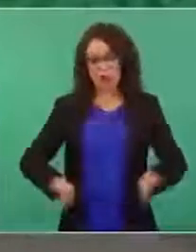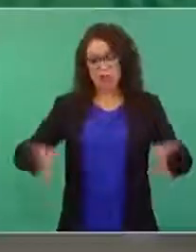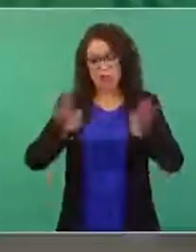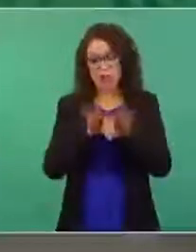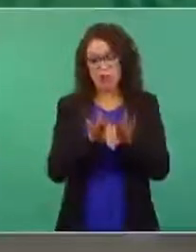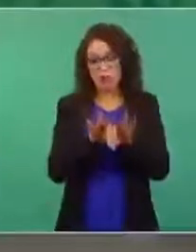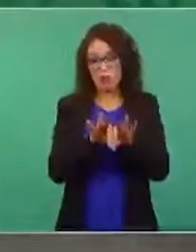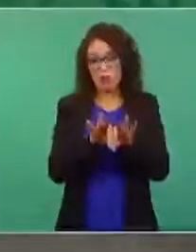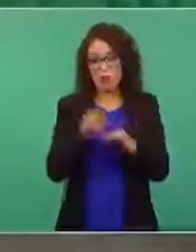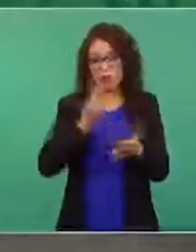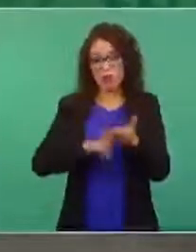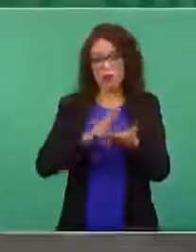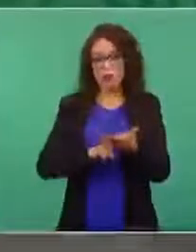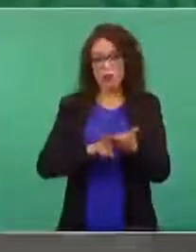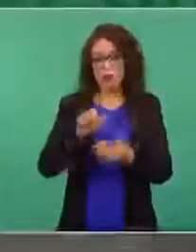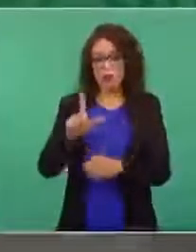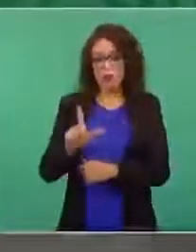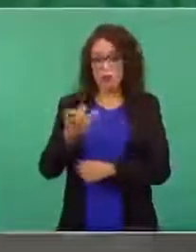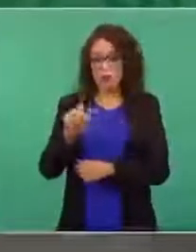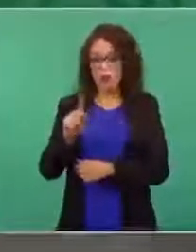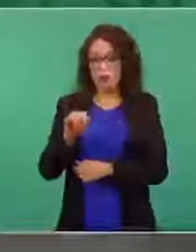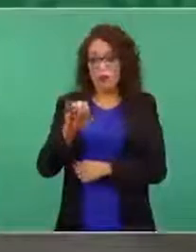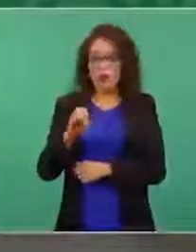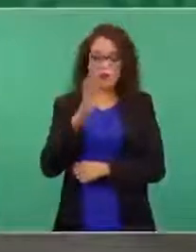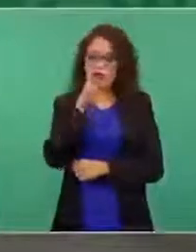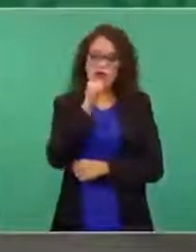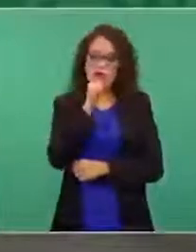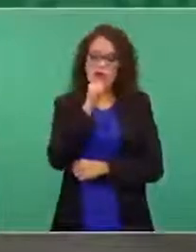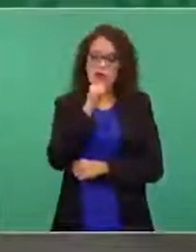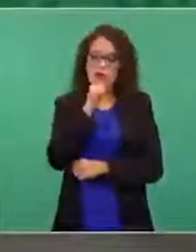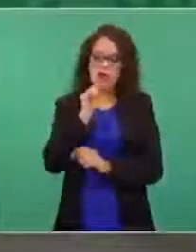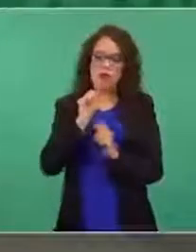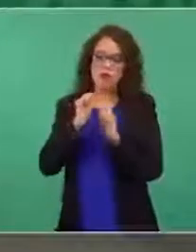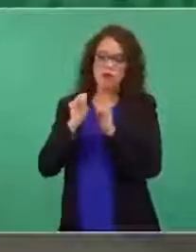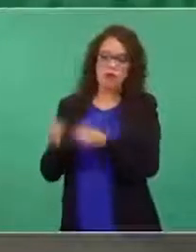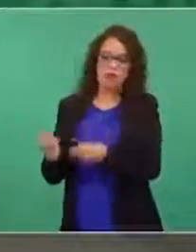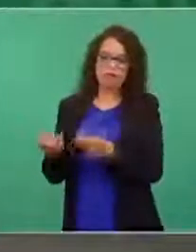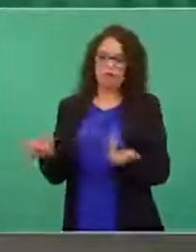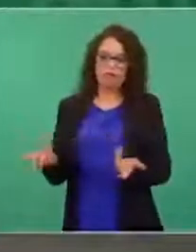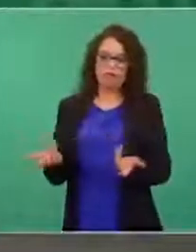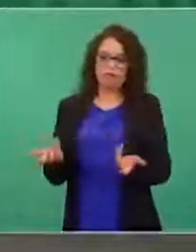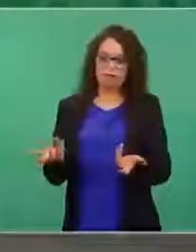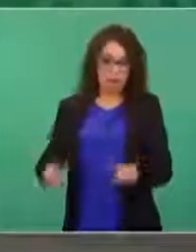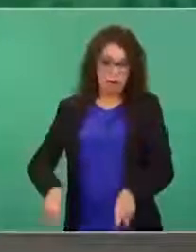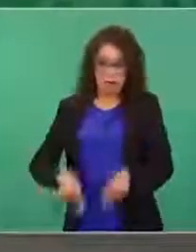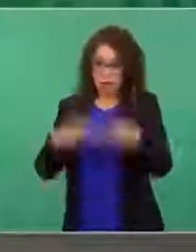no lo podemos poner al mercado.